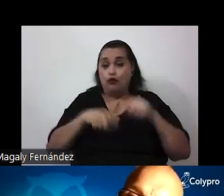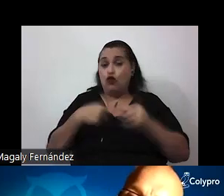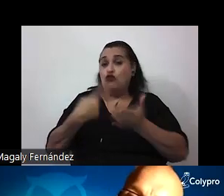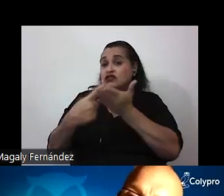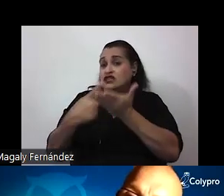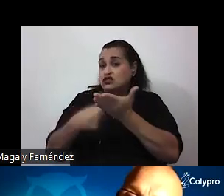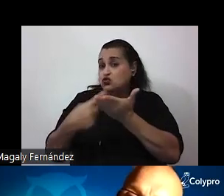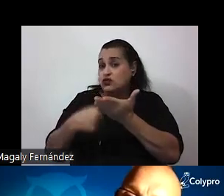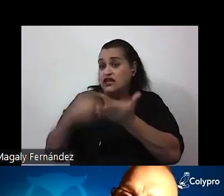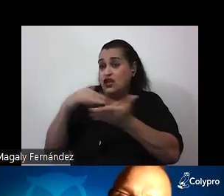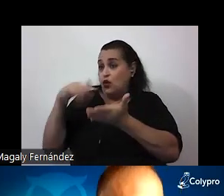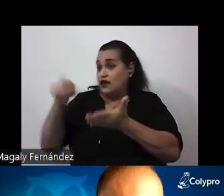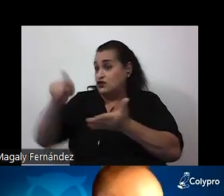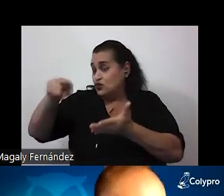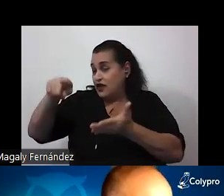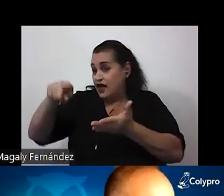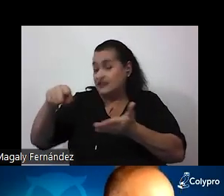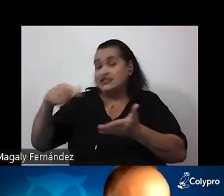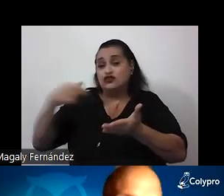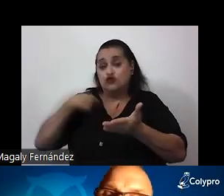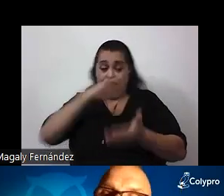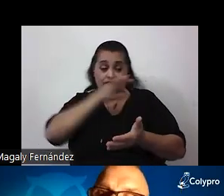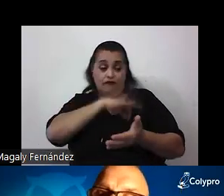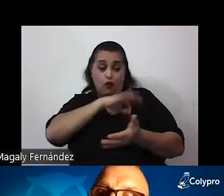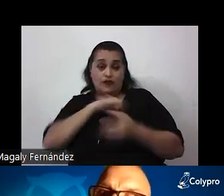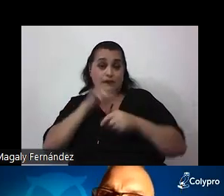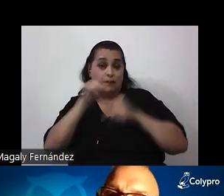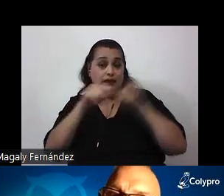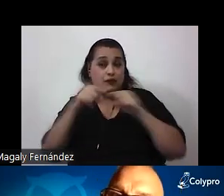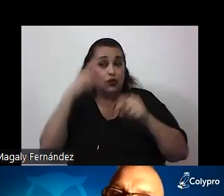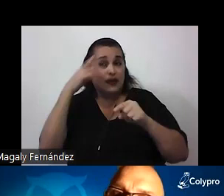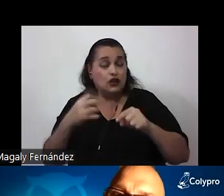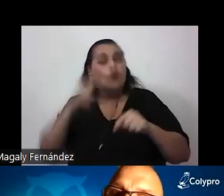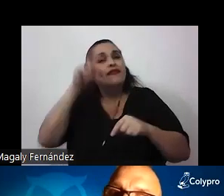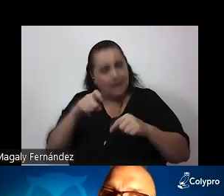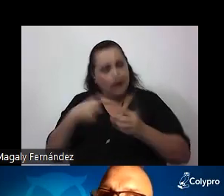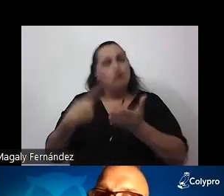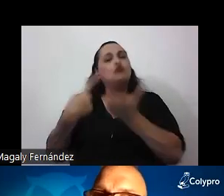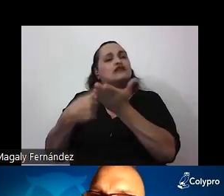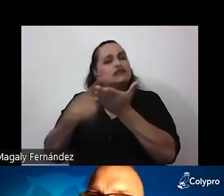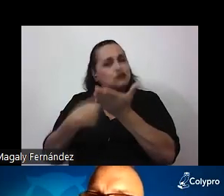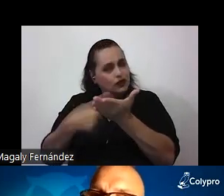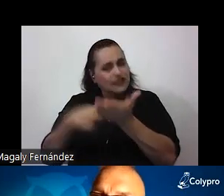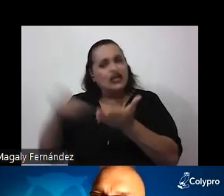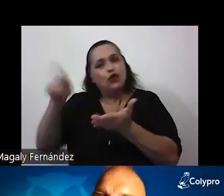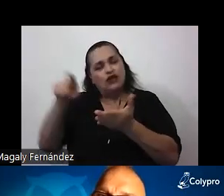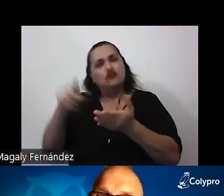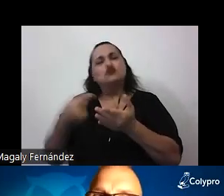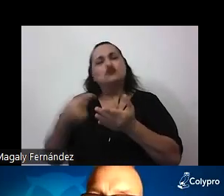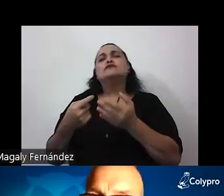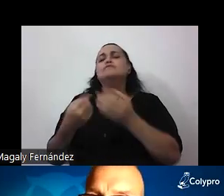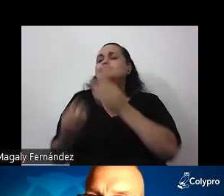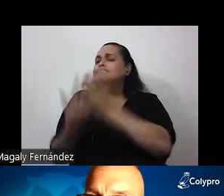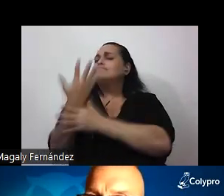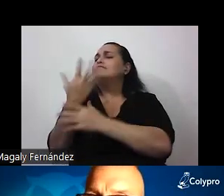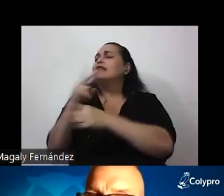de modo tal de favorecer el pensamiento crítico si no discuto además también con ellos la naturaleza de la ciencia